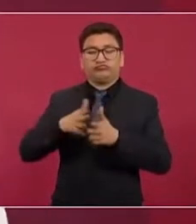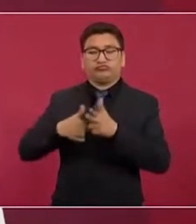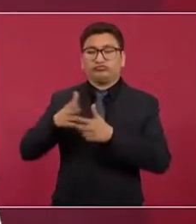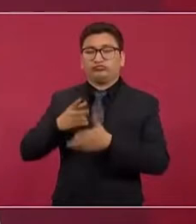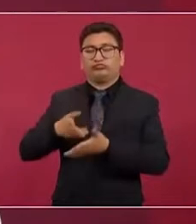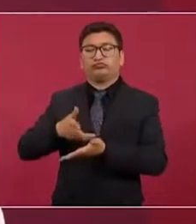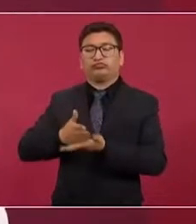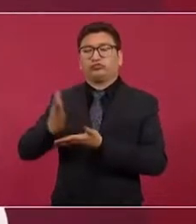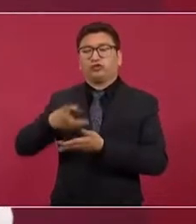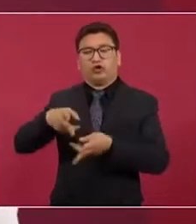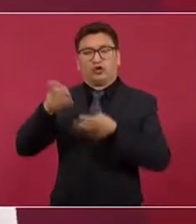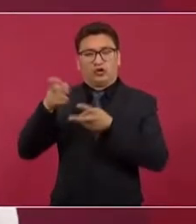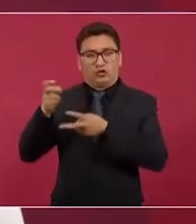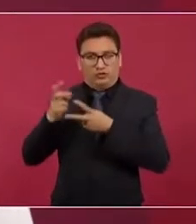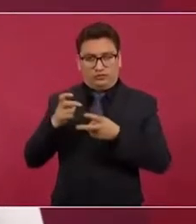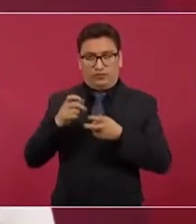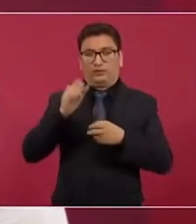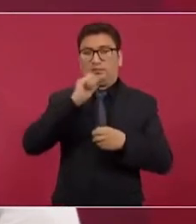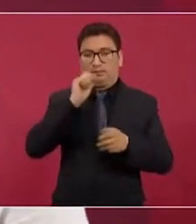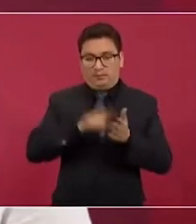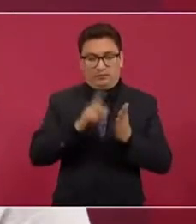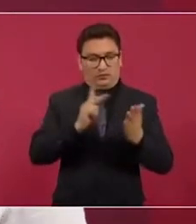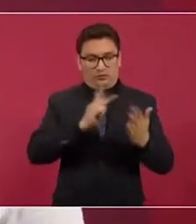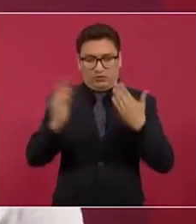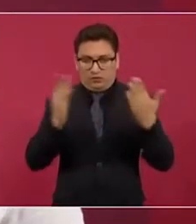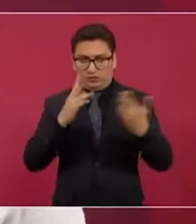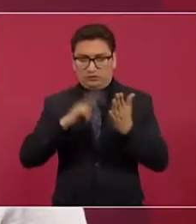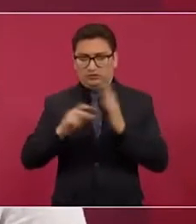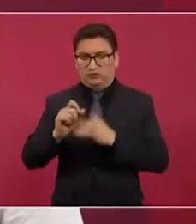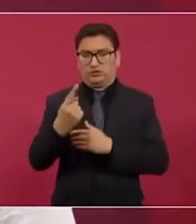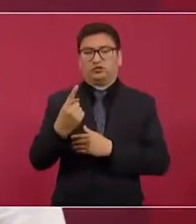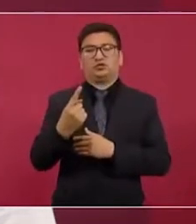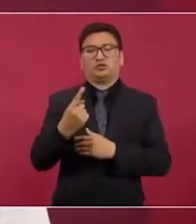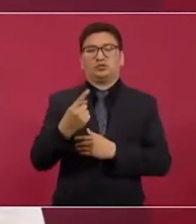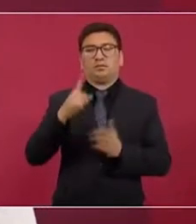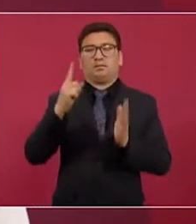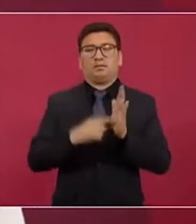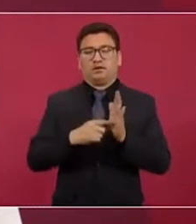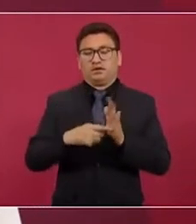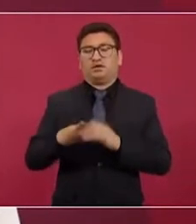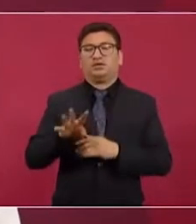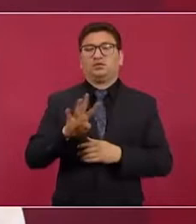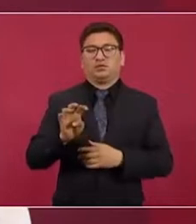que en el mismo periodo del año 2021 ocurrieron mil